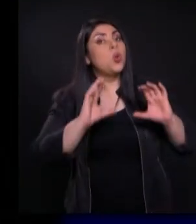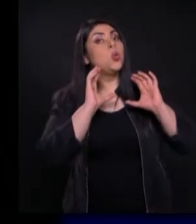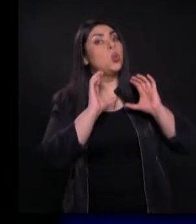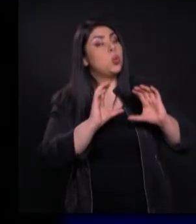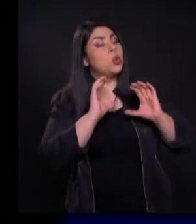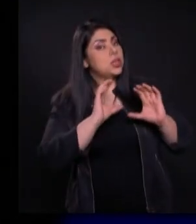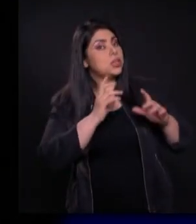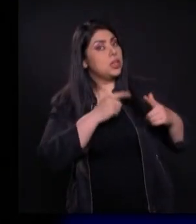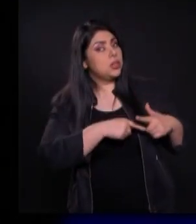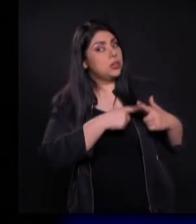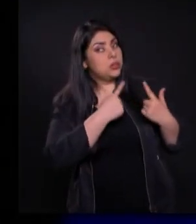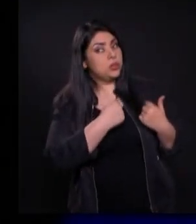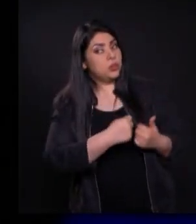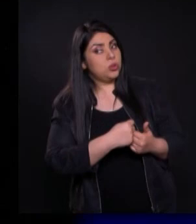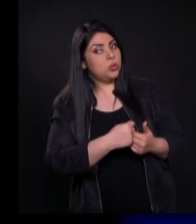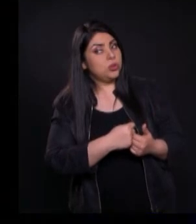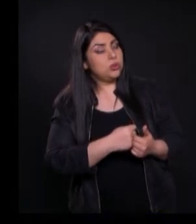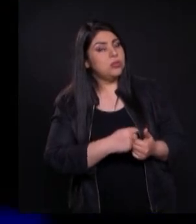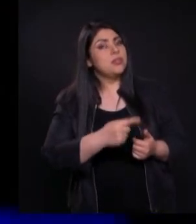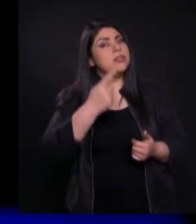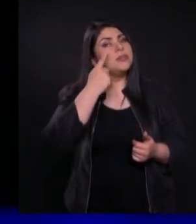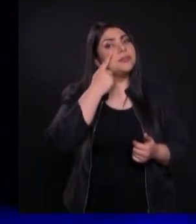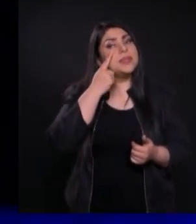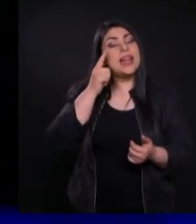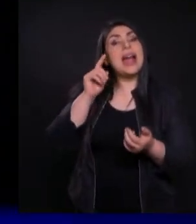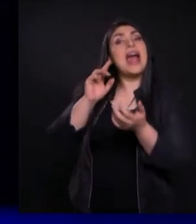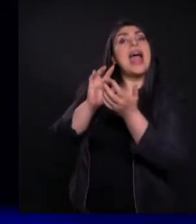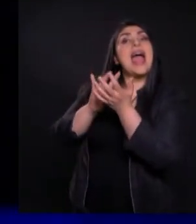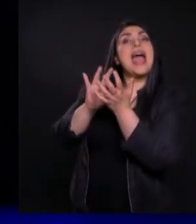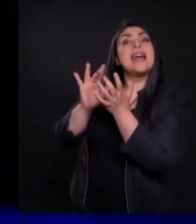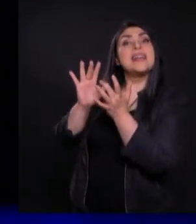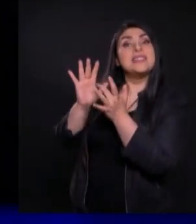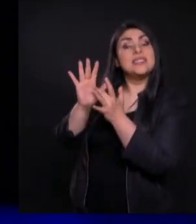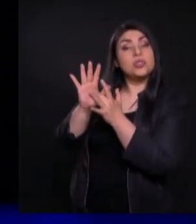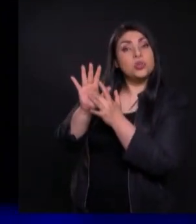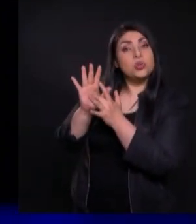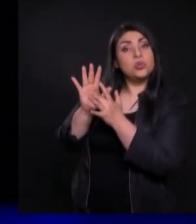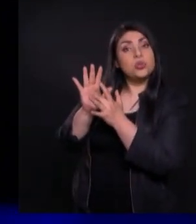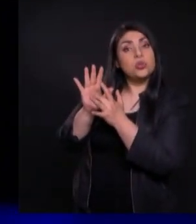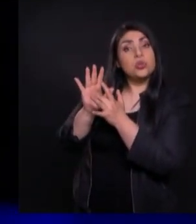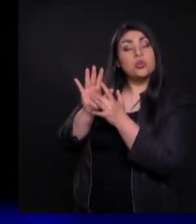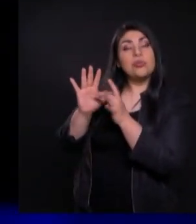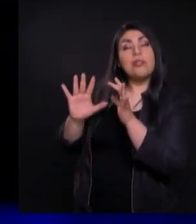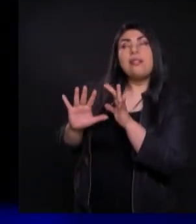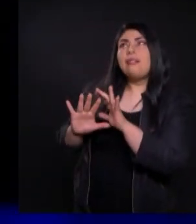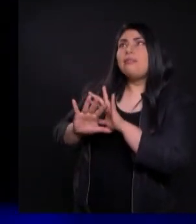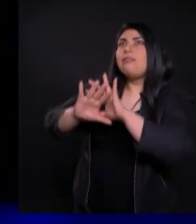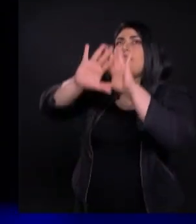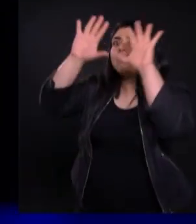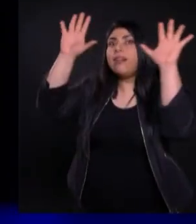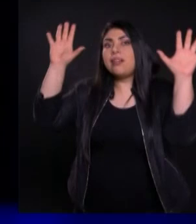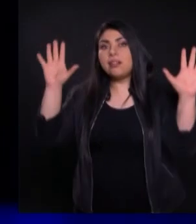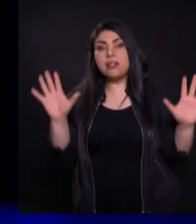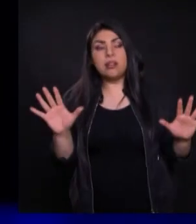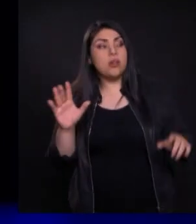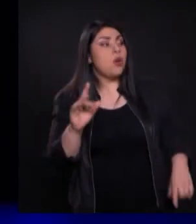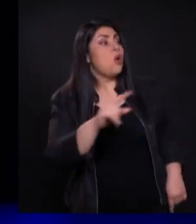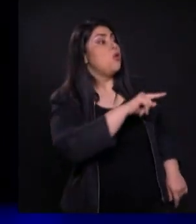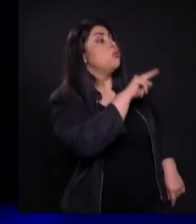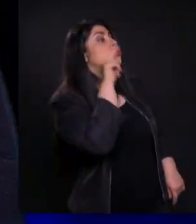No, Jesús fue claro Él dice el que entre vosotros quiera ser grande